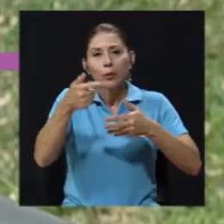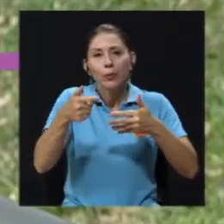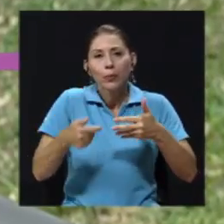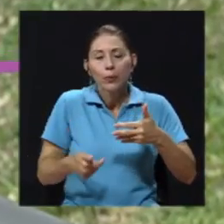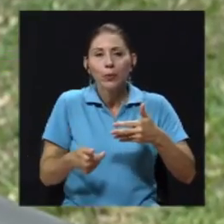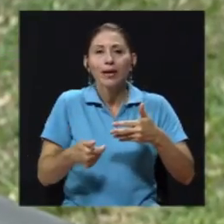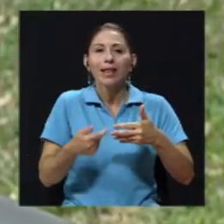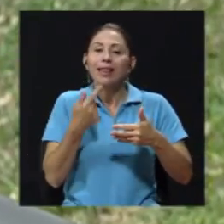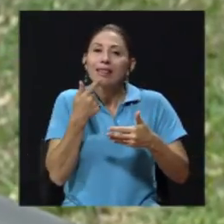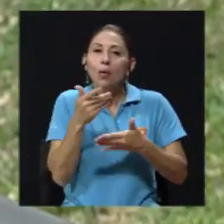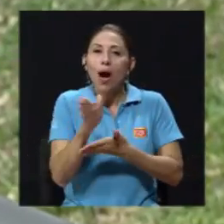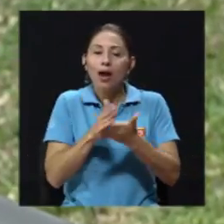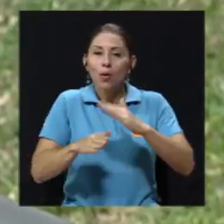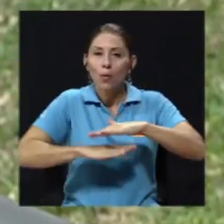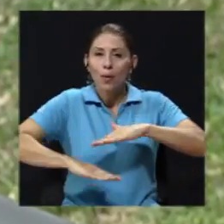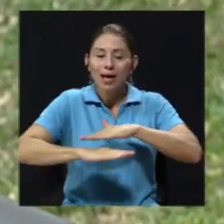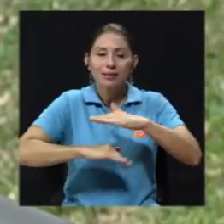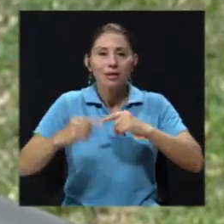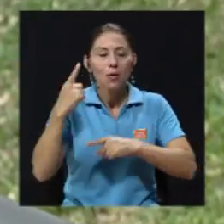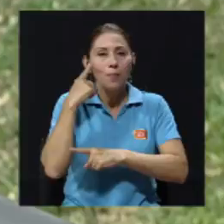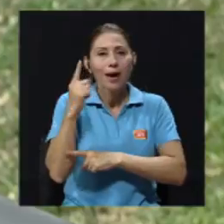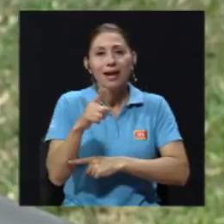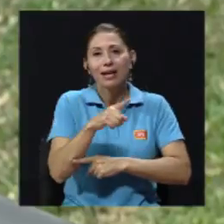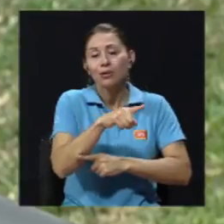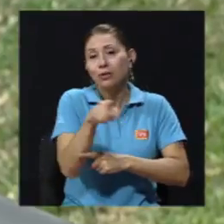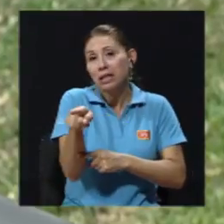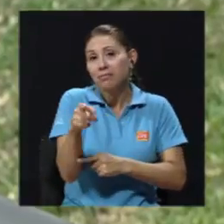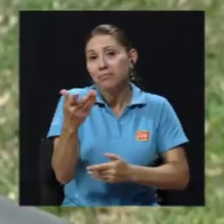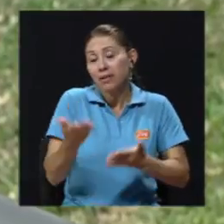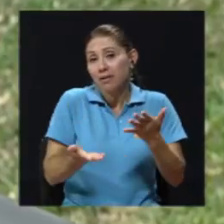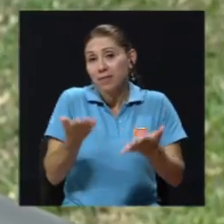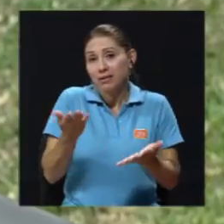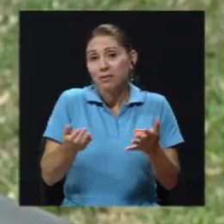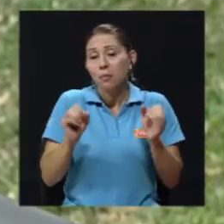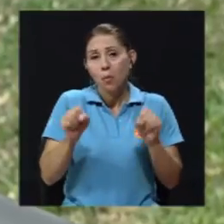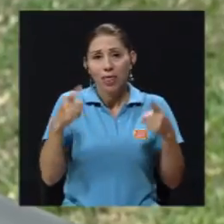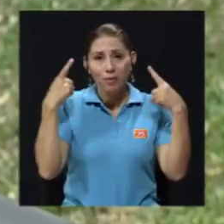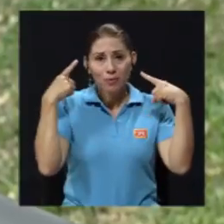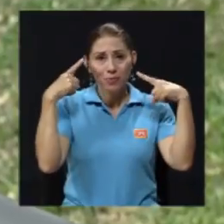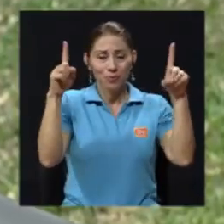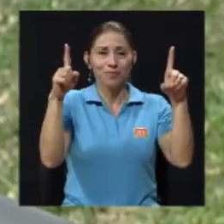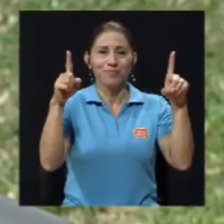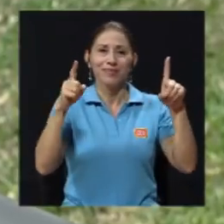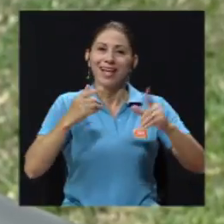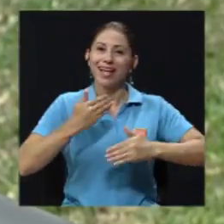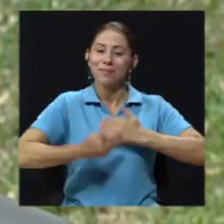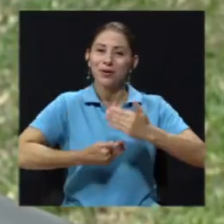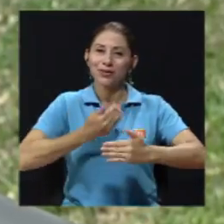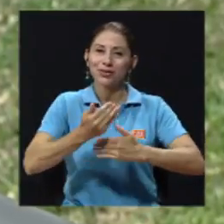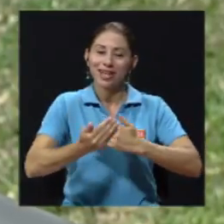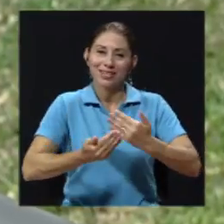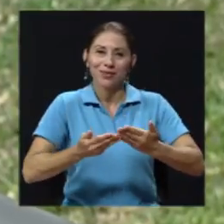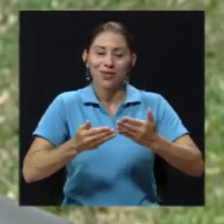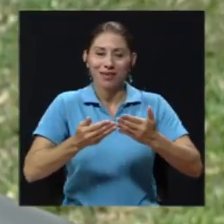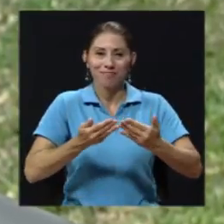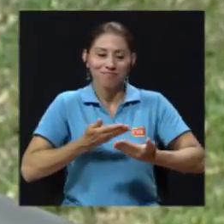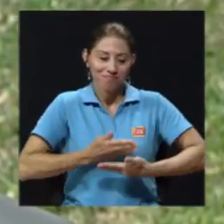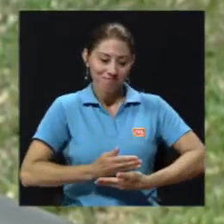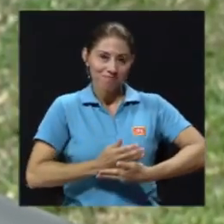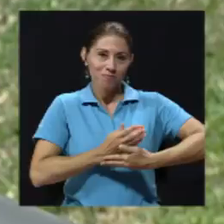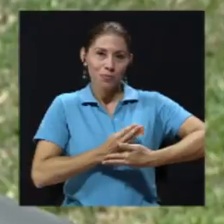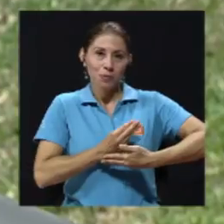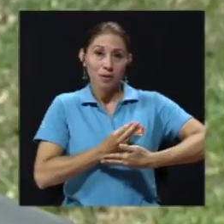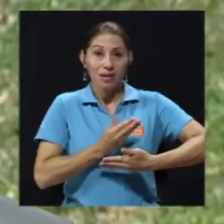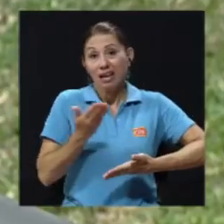doy unas indicaciones básicas que puedan hacer que estas indicaciones logren salvar ese proceso de lactancia materna que